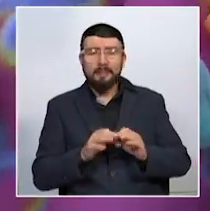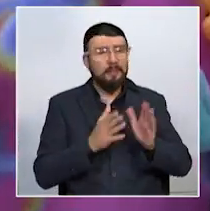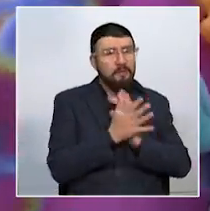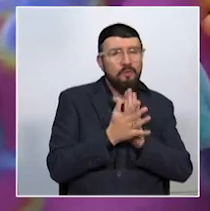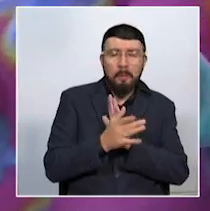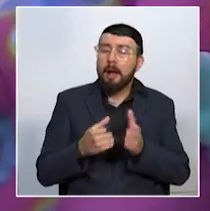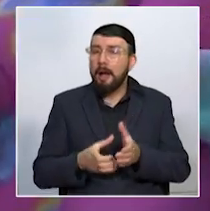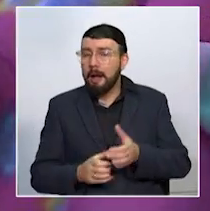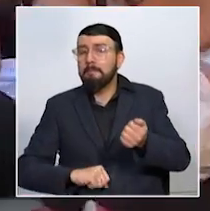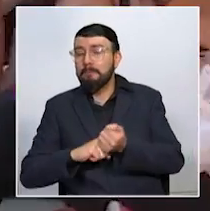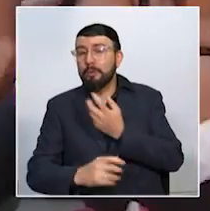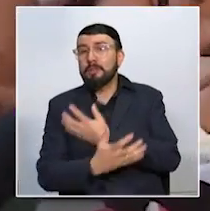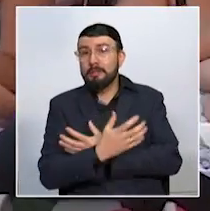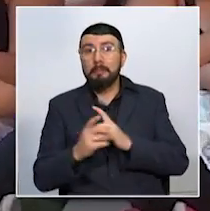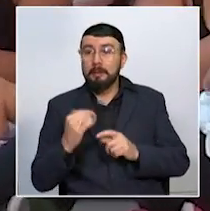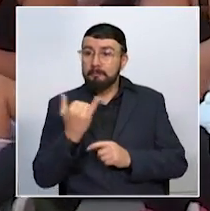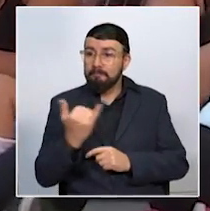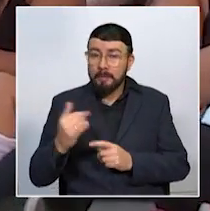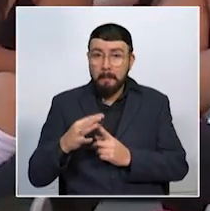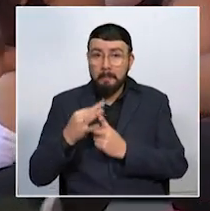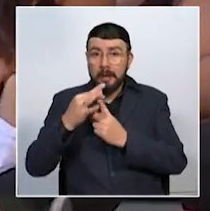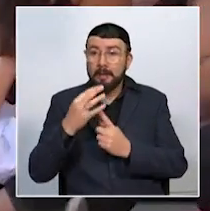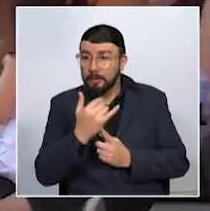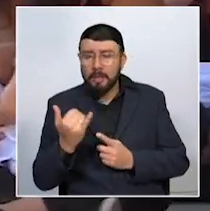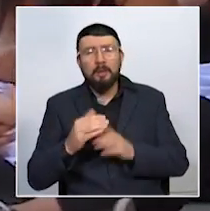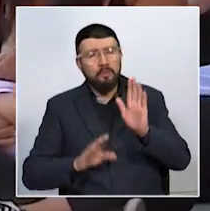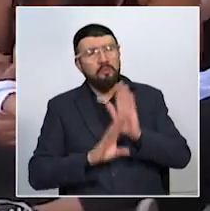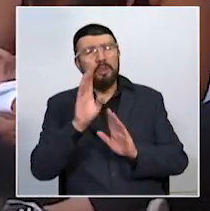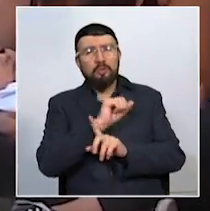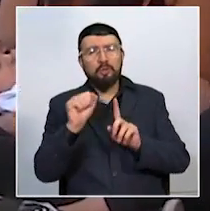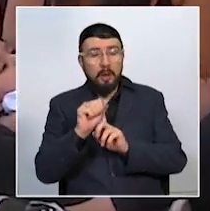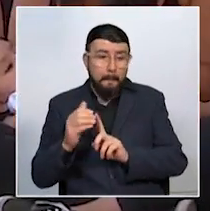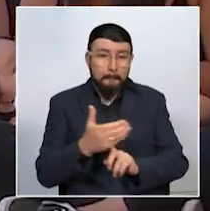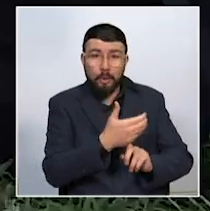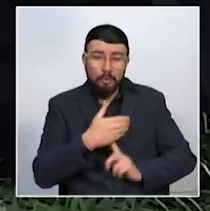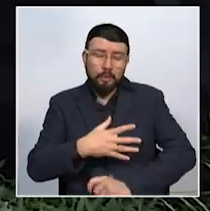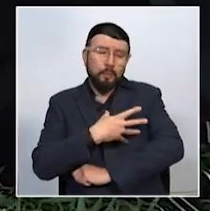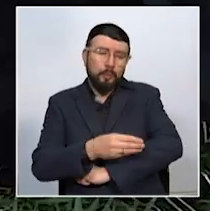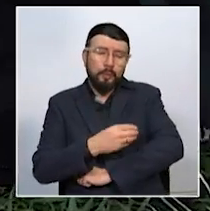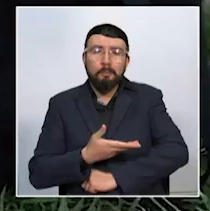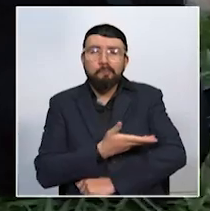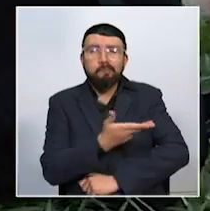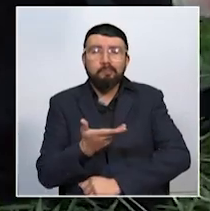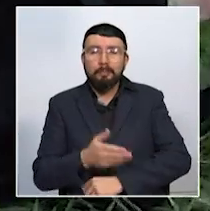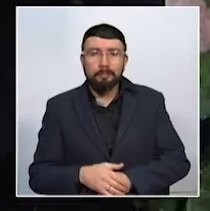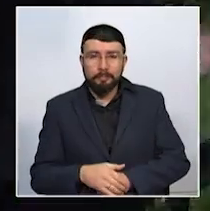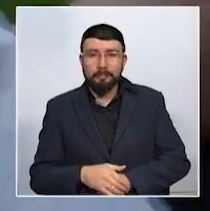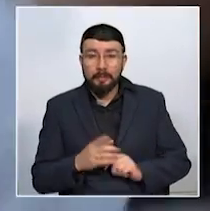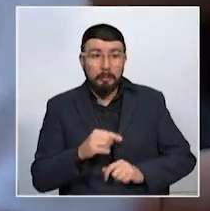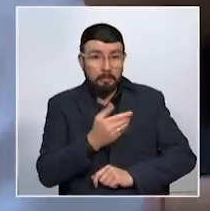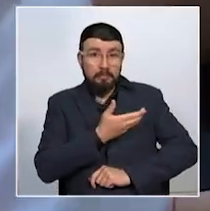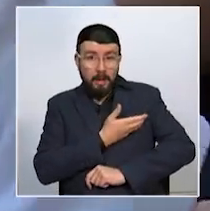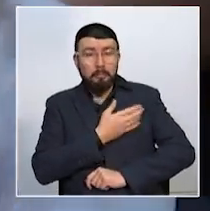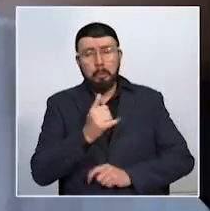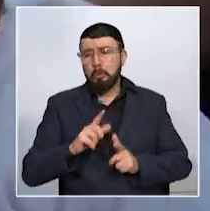científico y de especialistas con el fin de avanzar hacia una sociedad que proteja a los bebés y niños lactantes, así como a las madres que